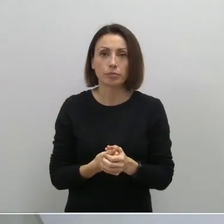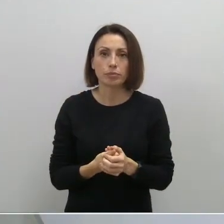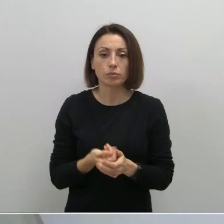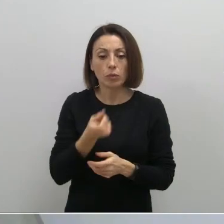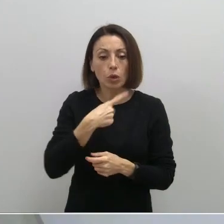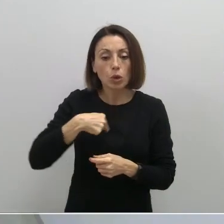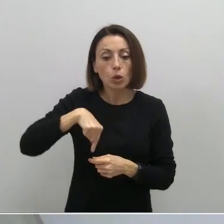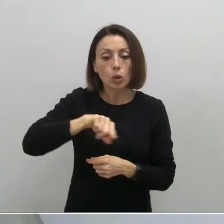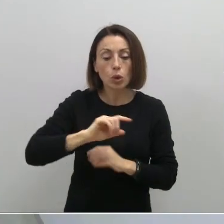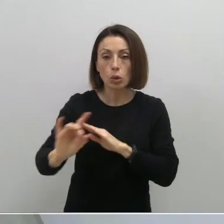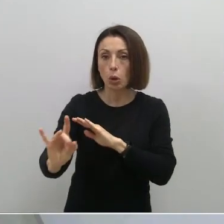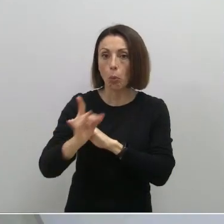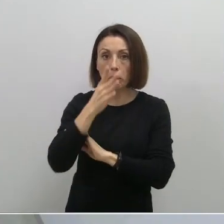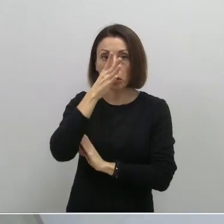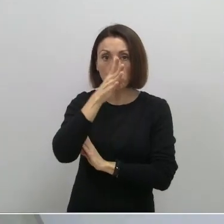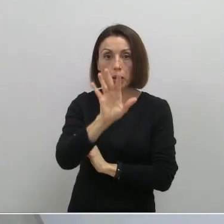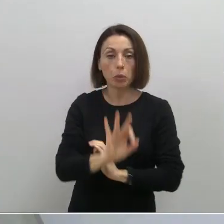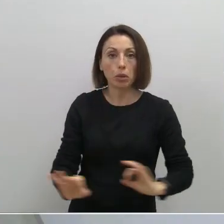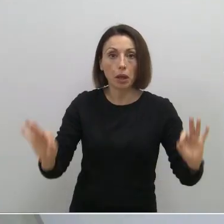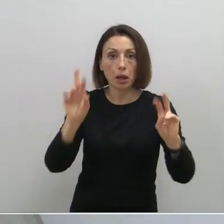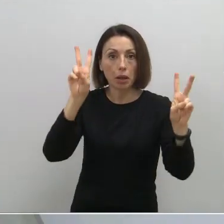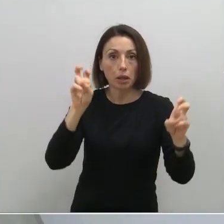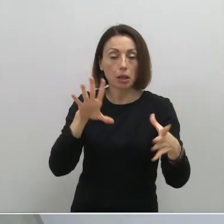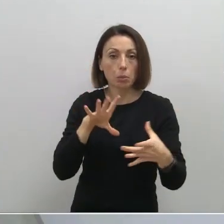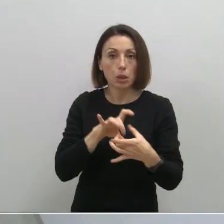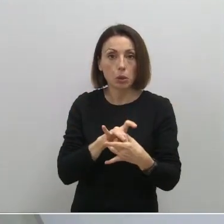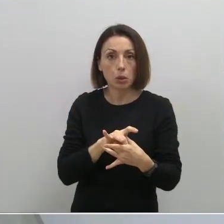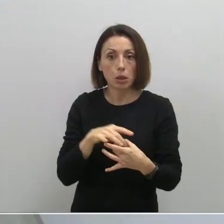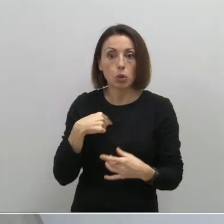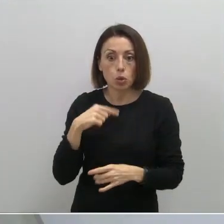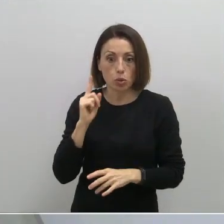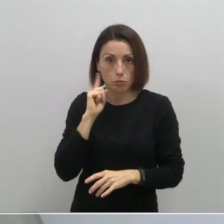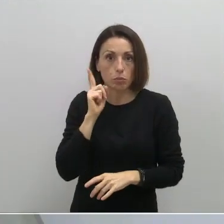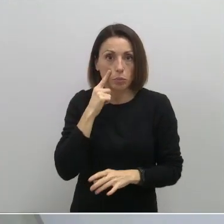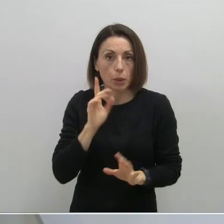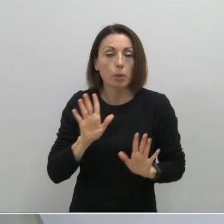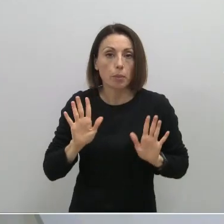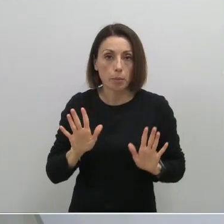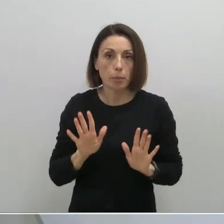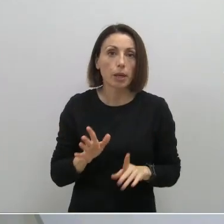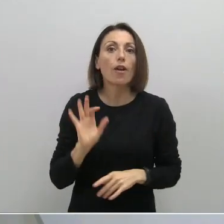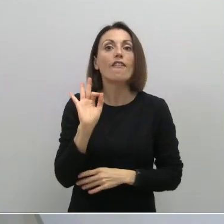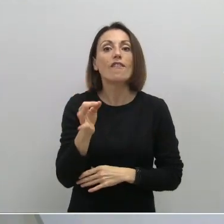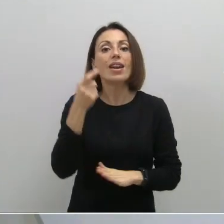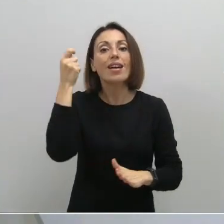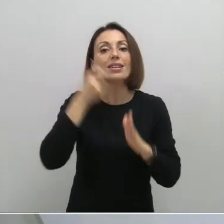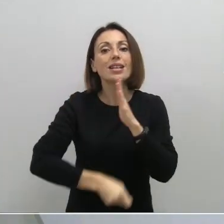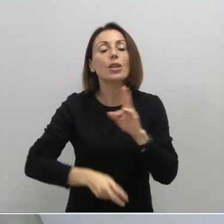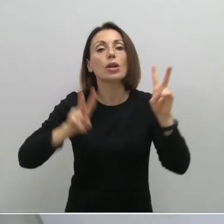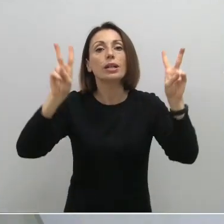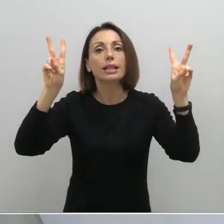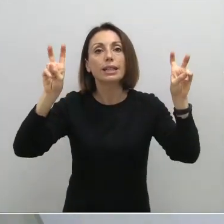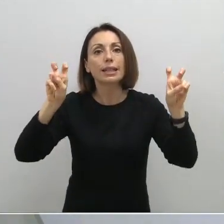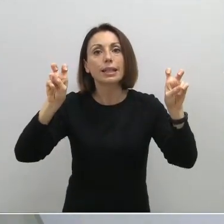Nosotros no nos han llegado denuncias en ese respecto, que conozca yo ahora mismo, pero sí que es verdad que ha habido sanciones por